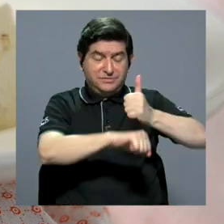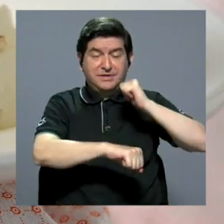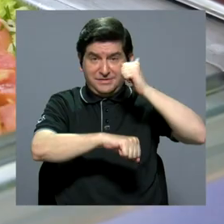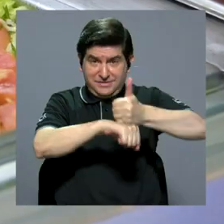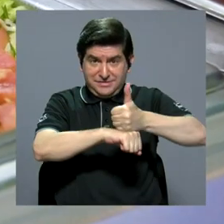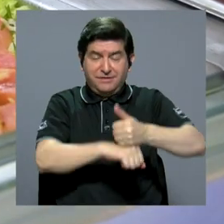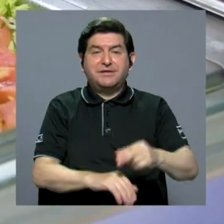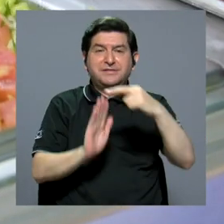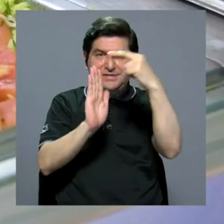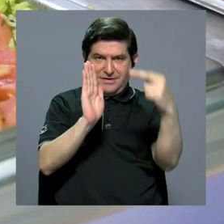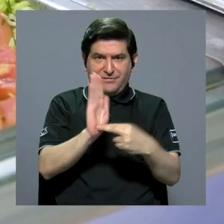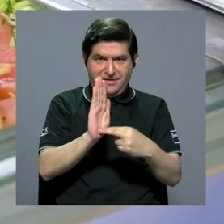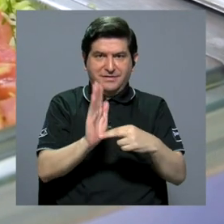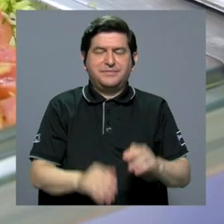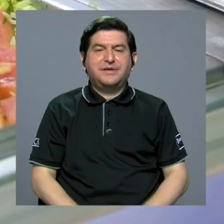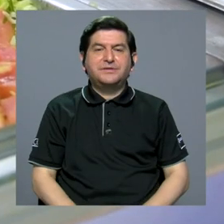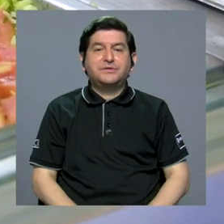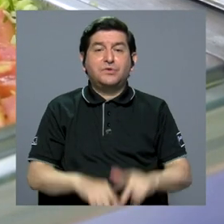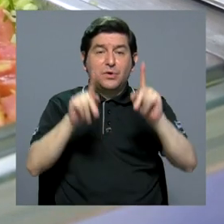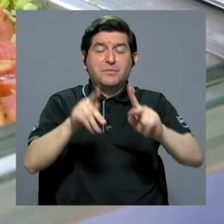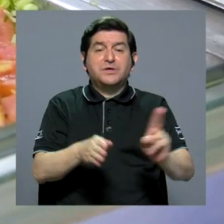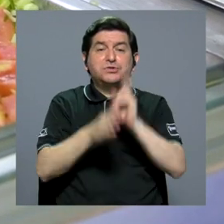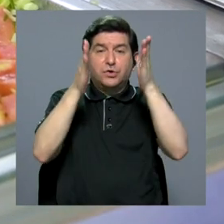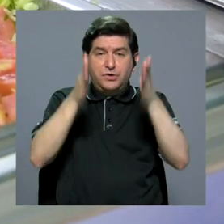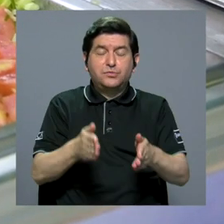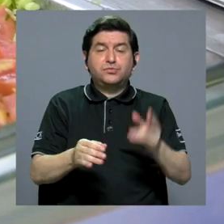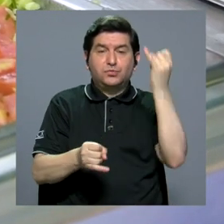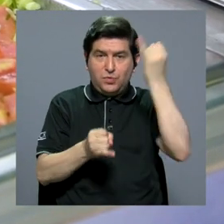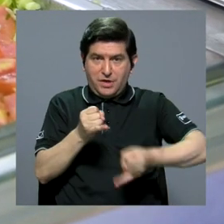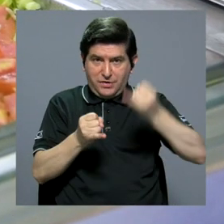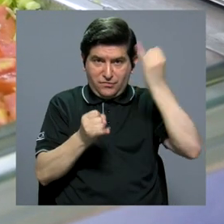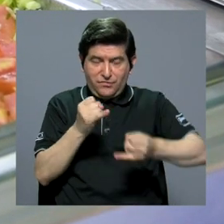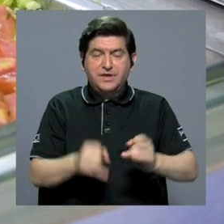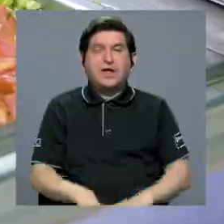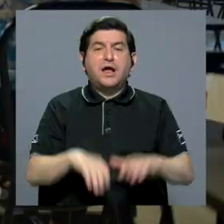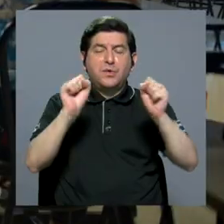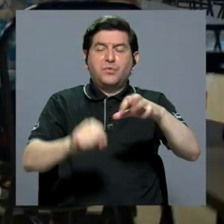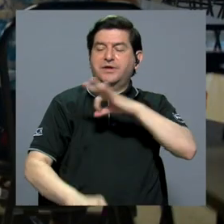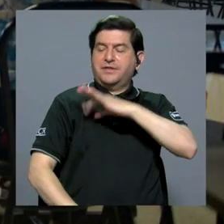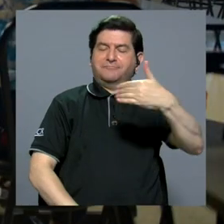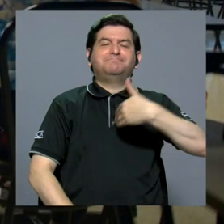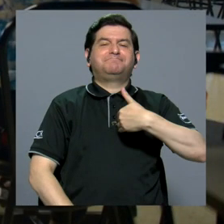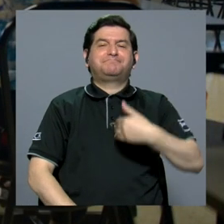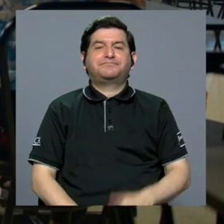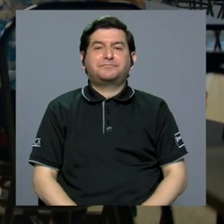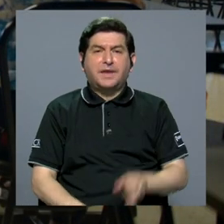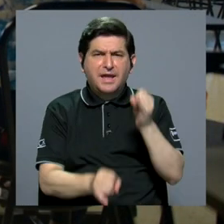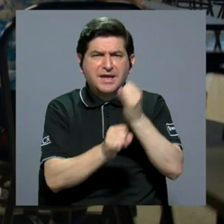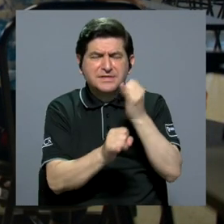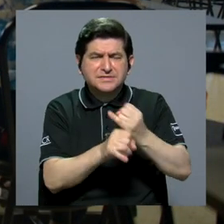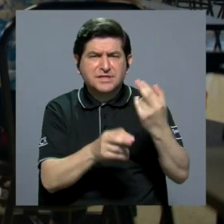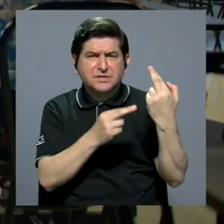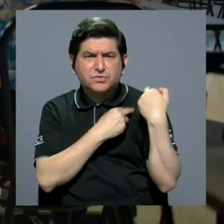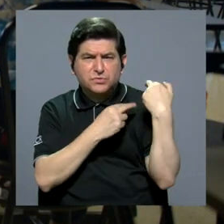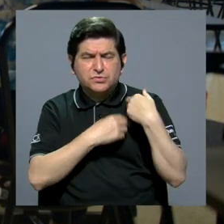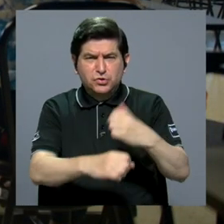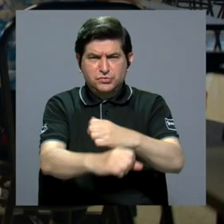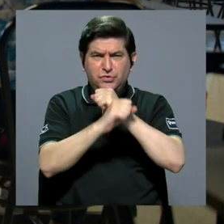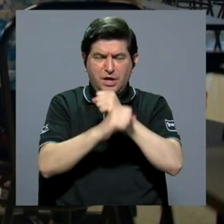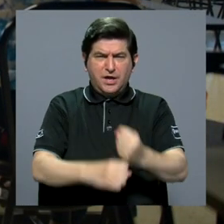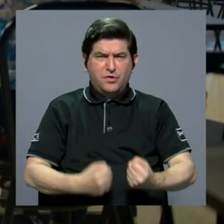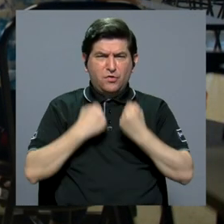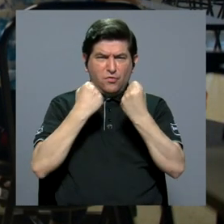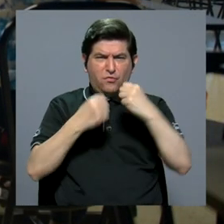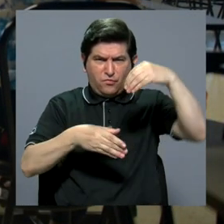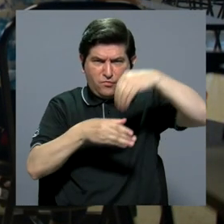cantidades que están establecidas por el reglamento para que el consumidor final realmente adquiera el beneficio. El ente asignado de